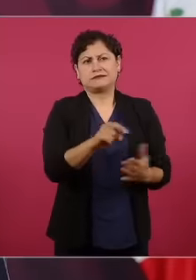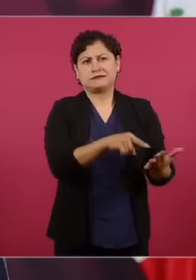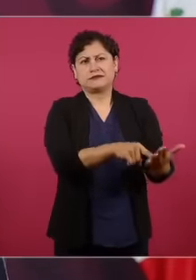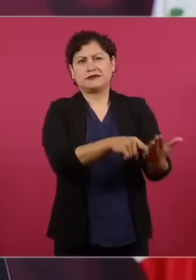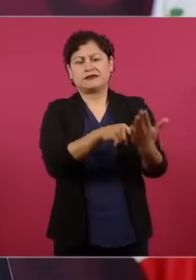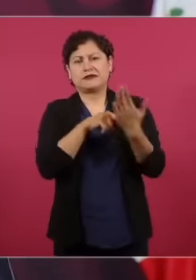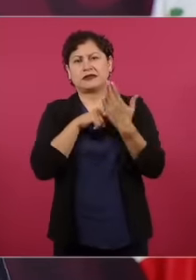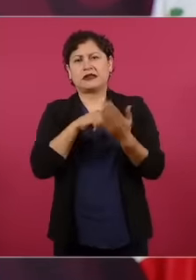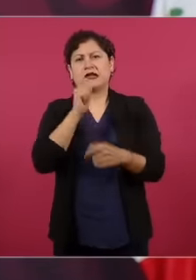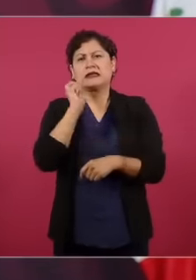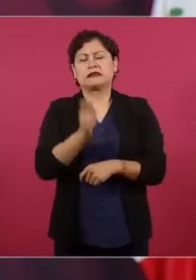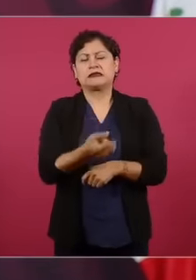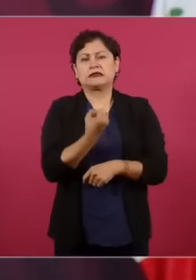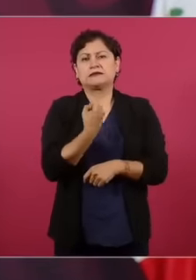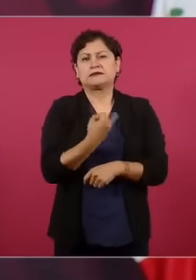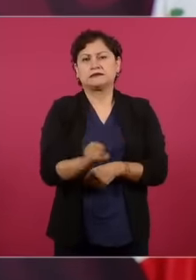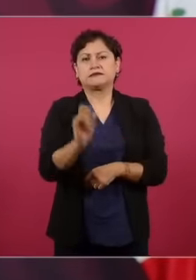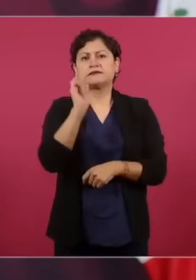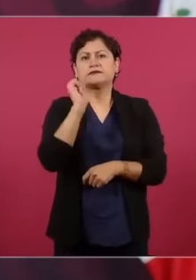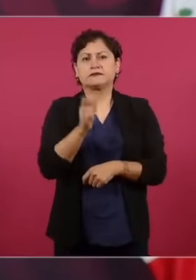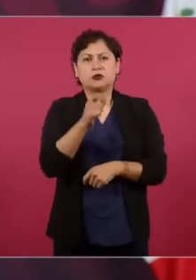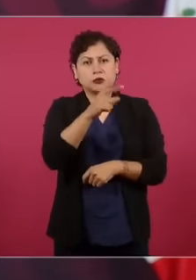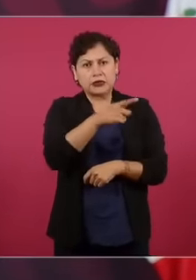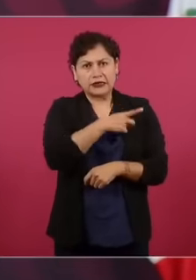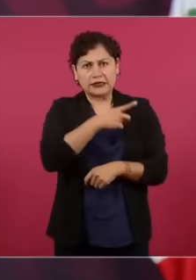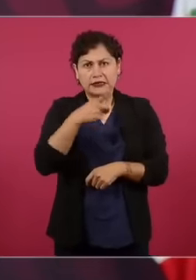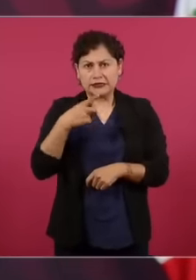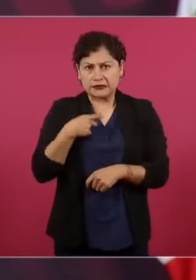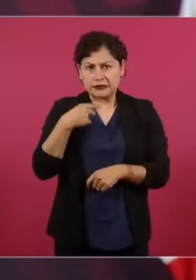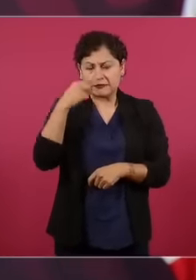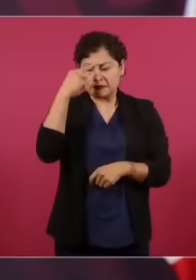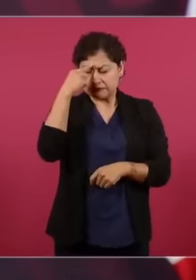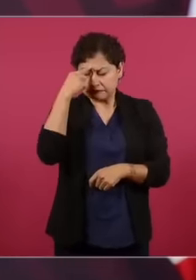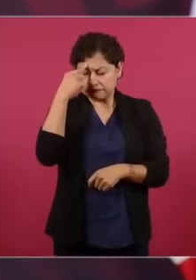Que hagan una buena reflexión, un análisis